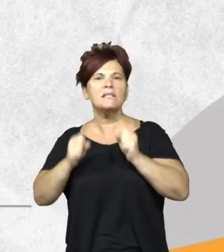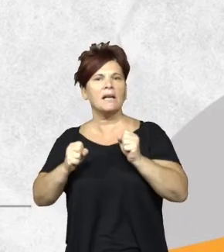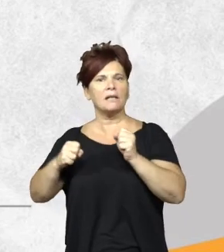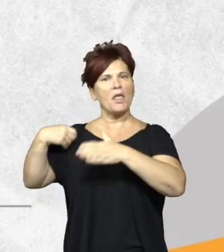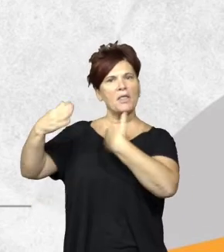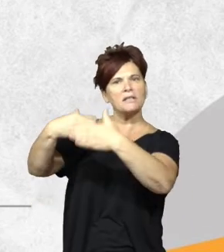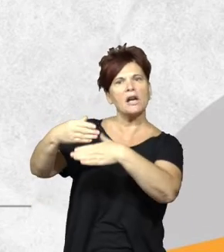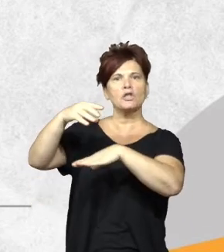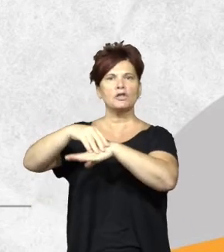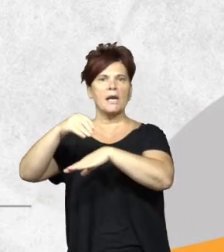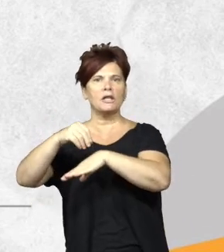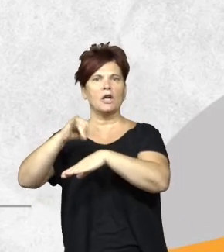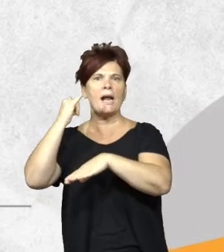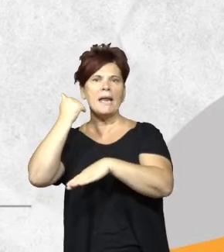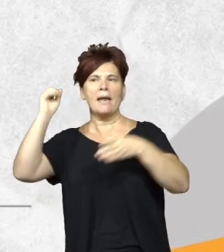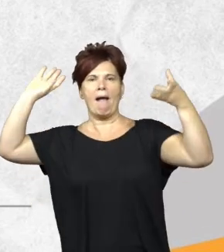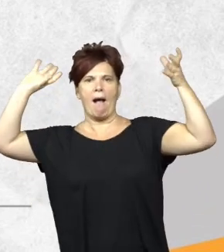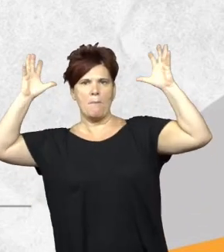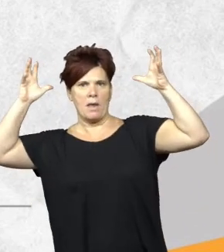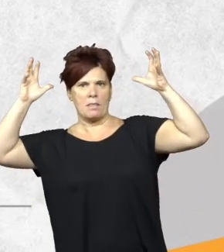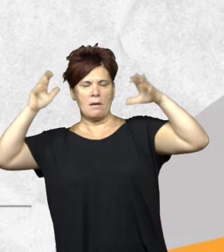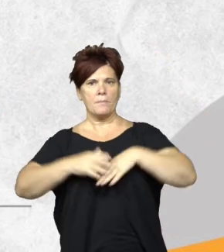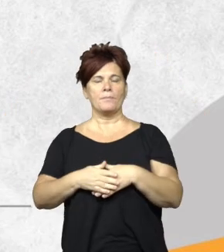Territorial y Ambiente posteriormente